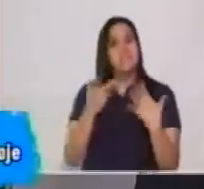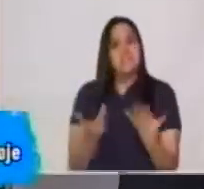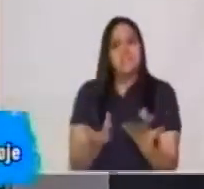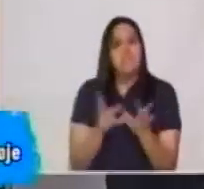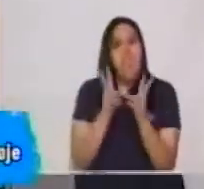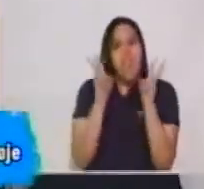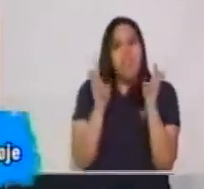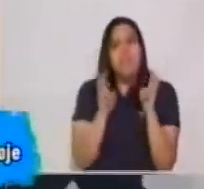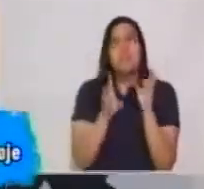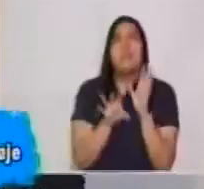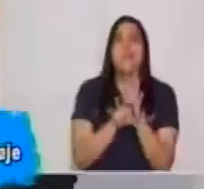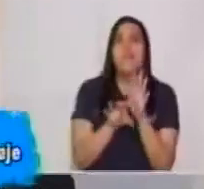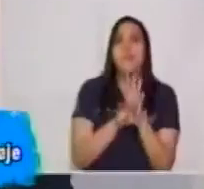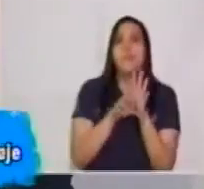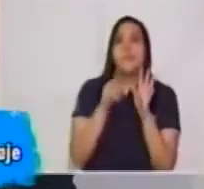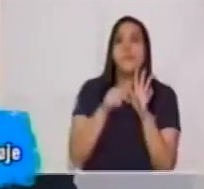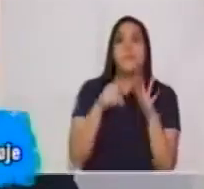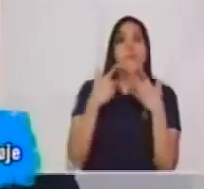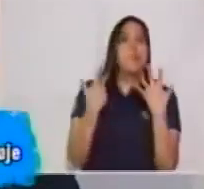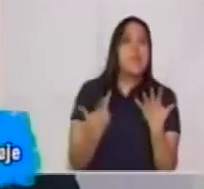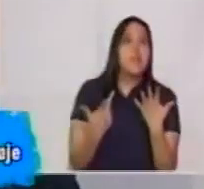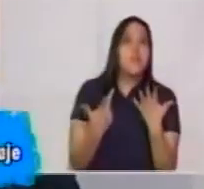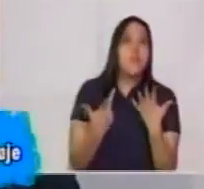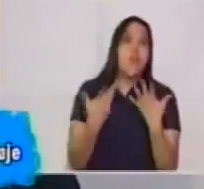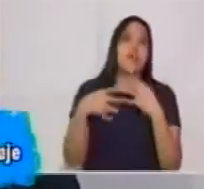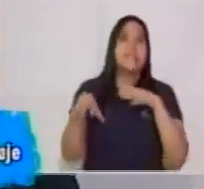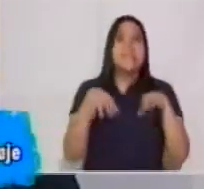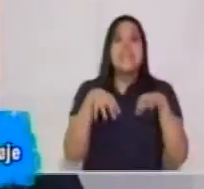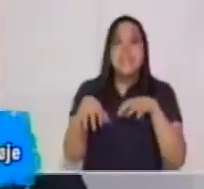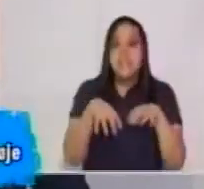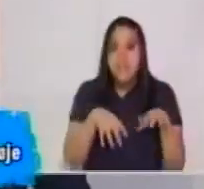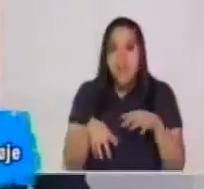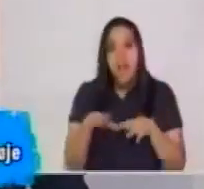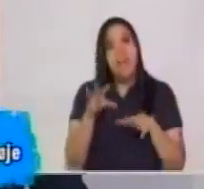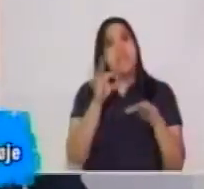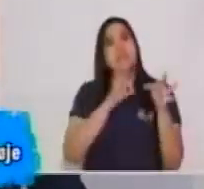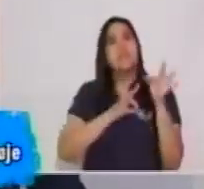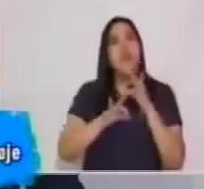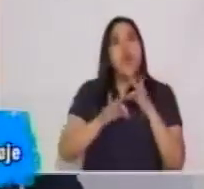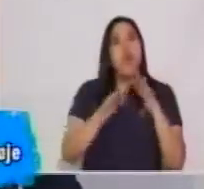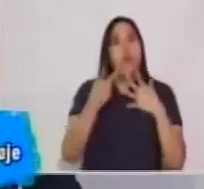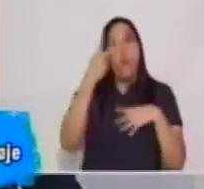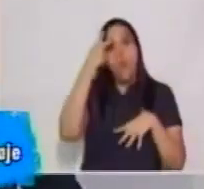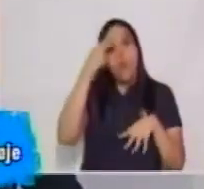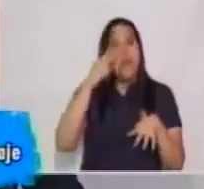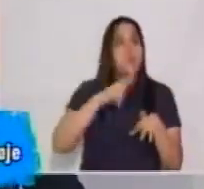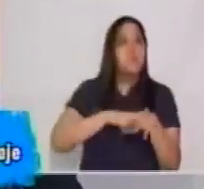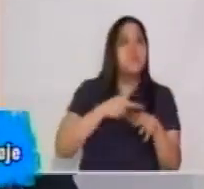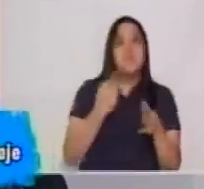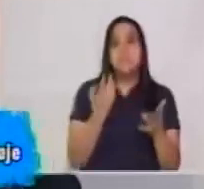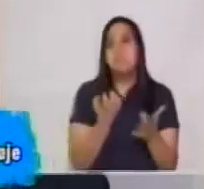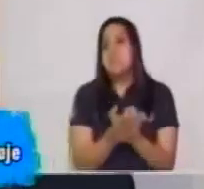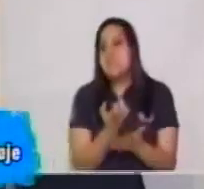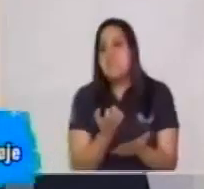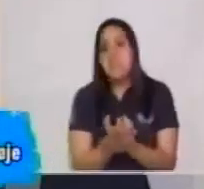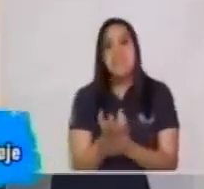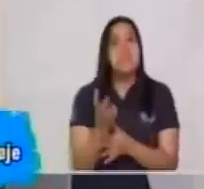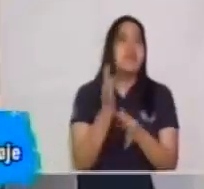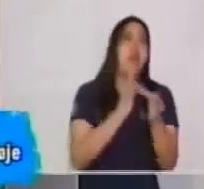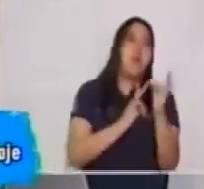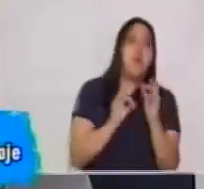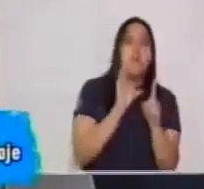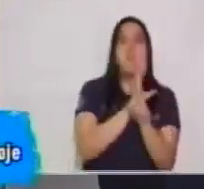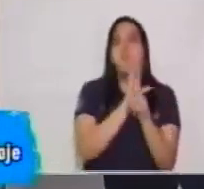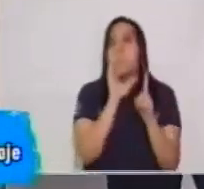Entonces, podemos decir que el referente van a ser ya sean los sucesos, o tal vez las noticias sobre economía, sobre cultura